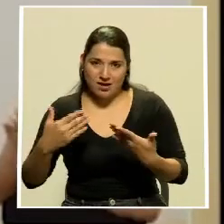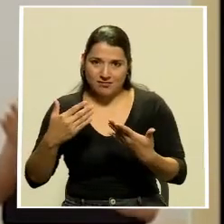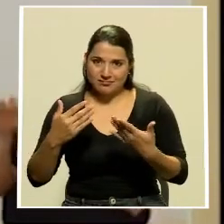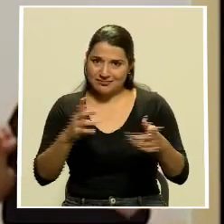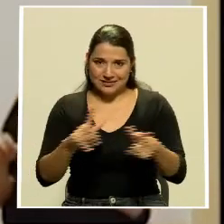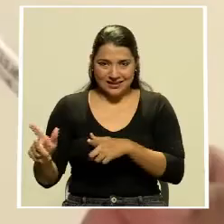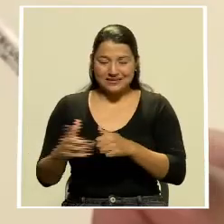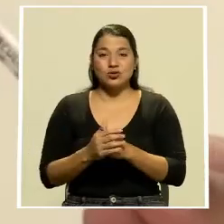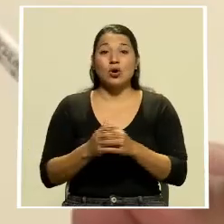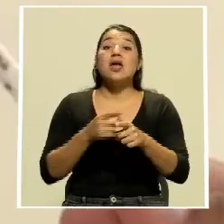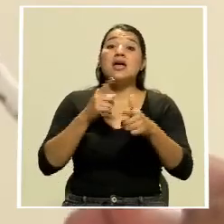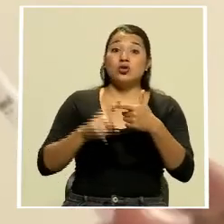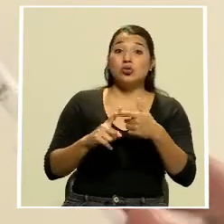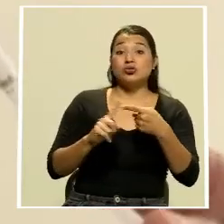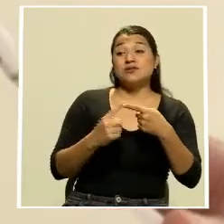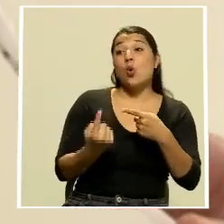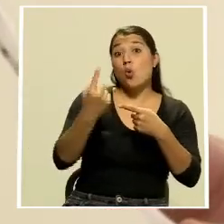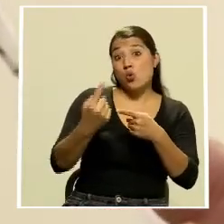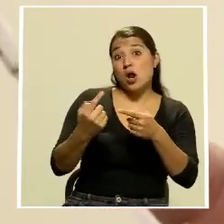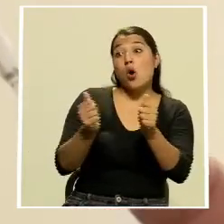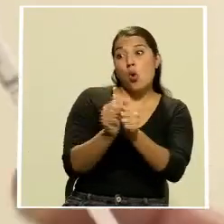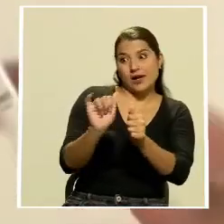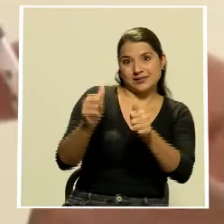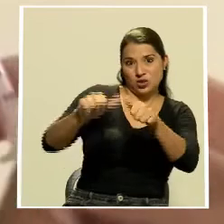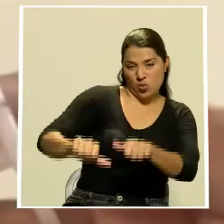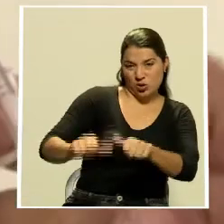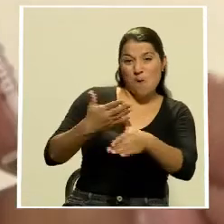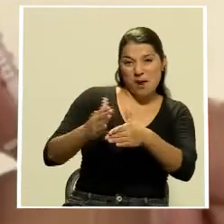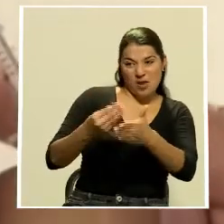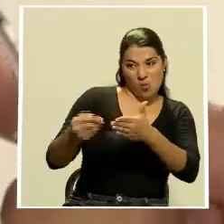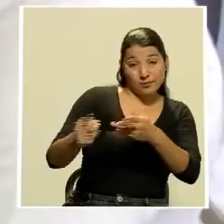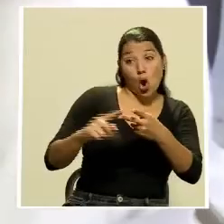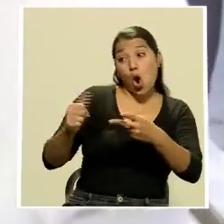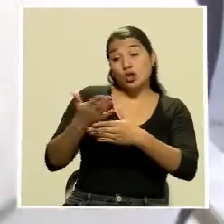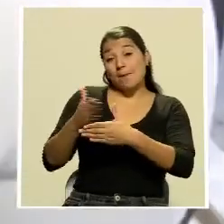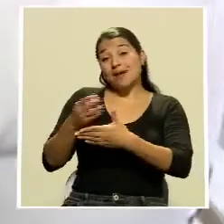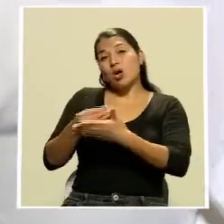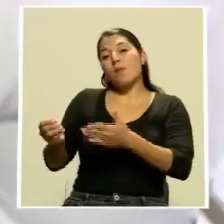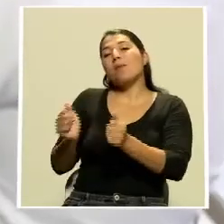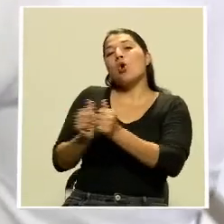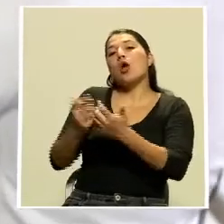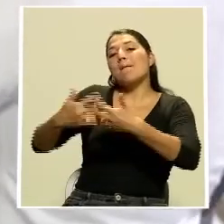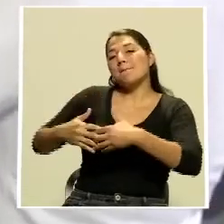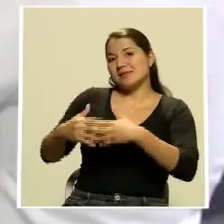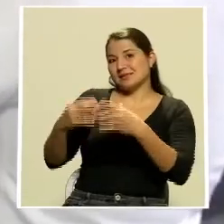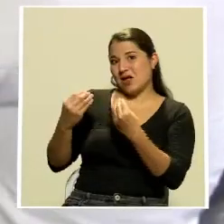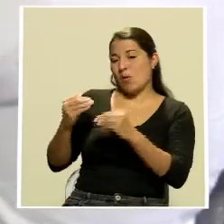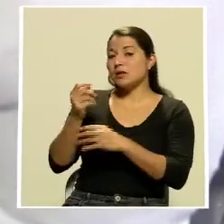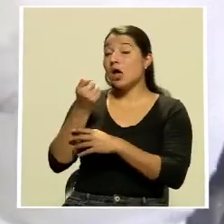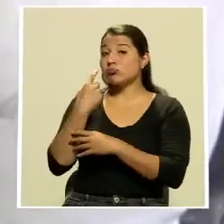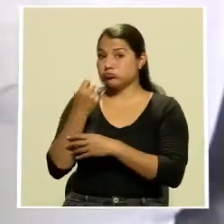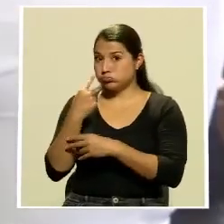acuerdos bilaterales con casos fenocéuticos. El costo de las vacunas ronda los 10.5 millones de dólares. Y para el próximo mes de